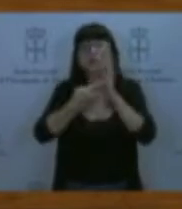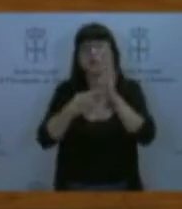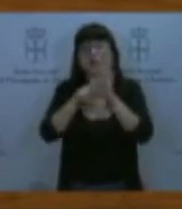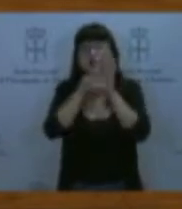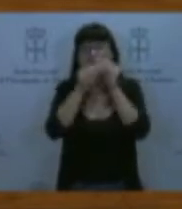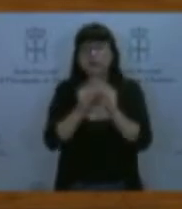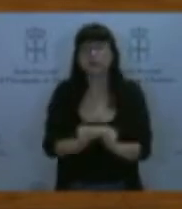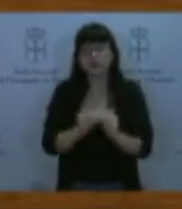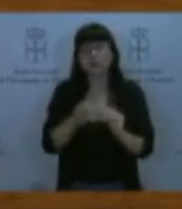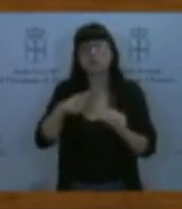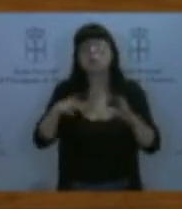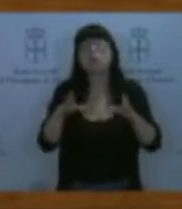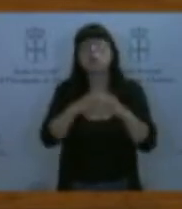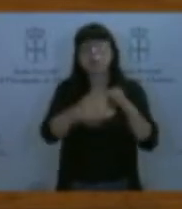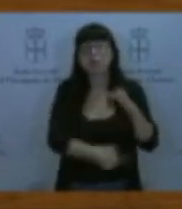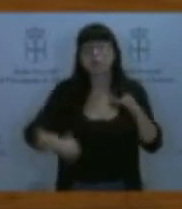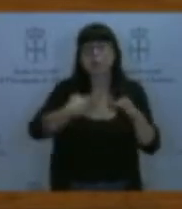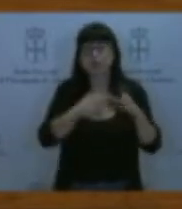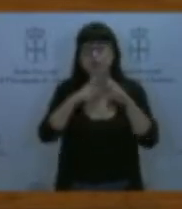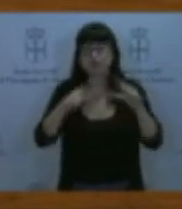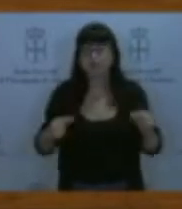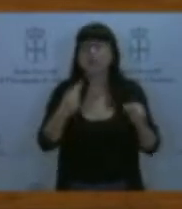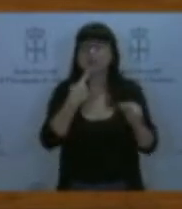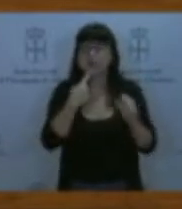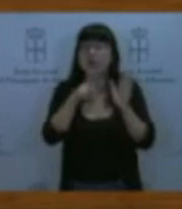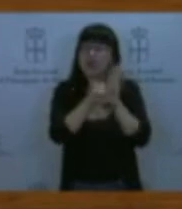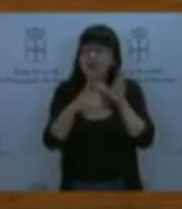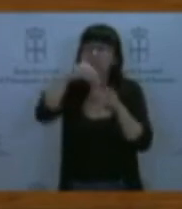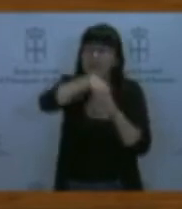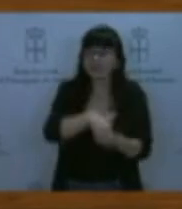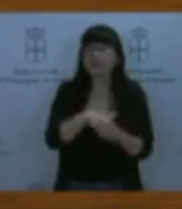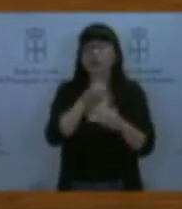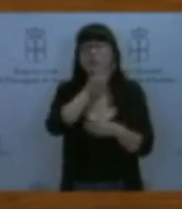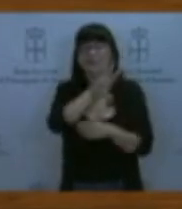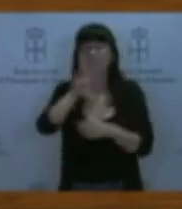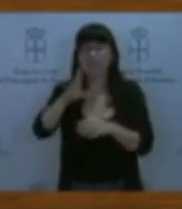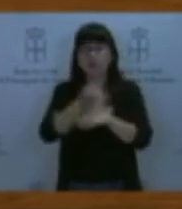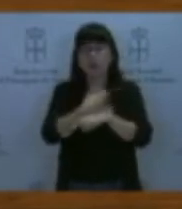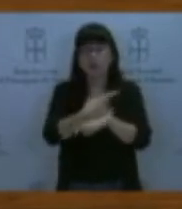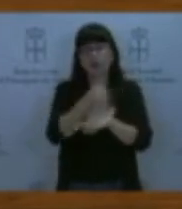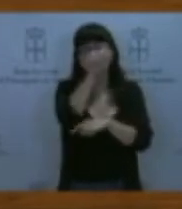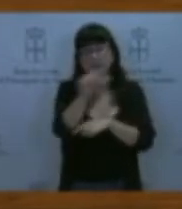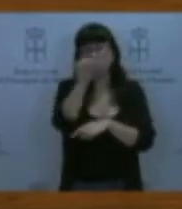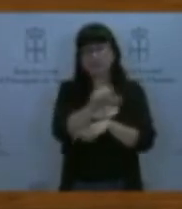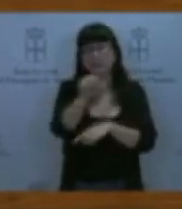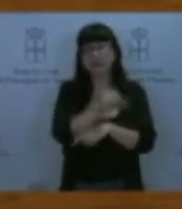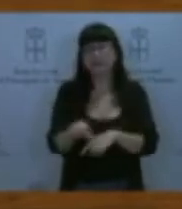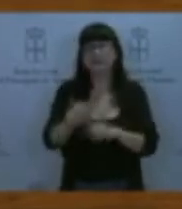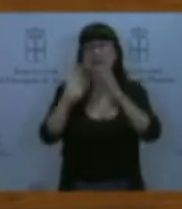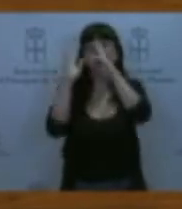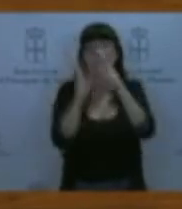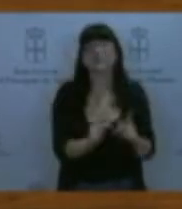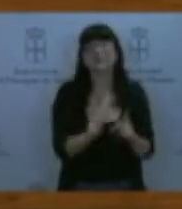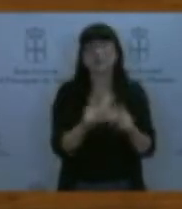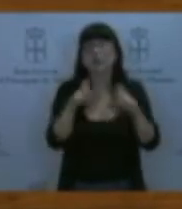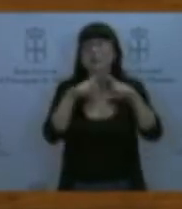Podemos Asturias planteó la necesidad de que esta ley recogiera la recuperación de las 35 horas semanales en la Administración asturiana. Porque creíamos que